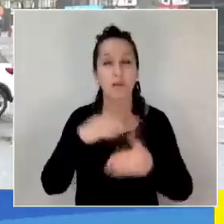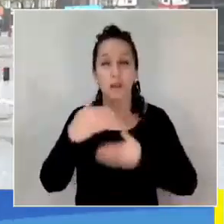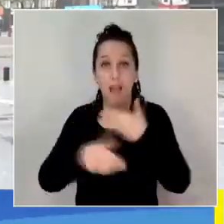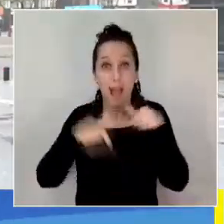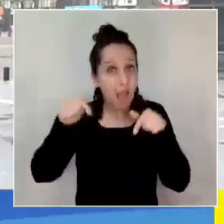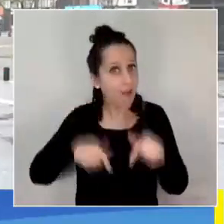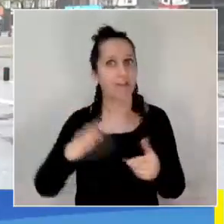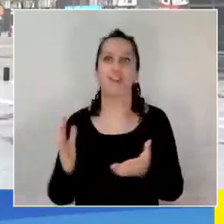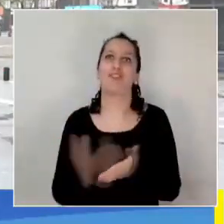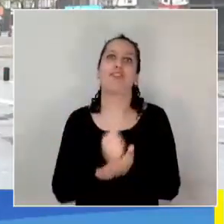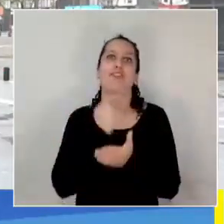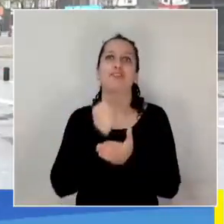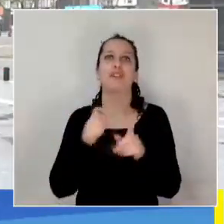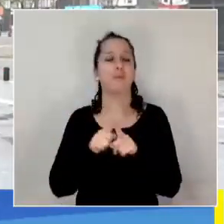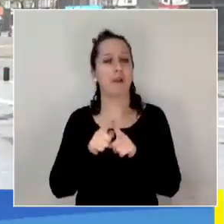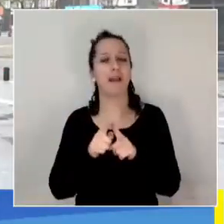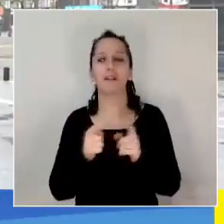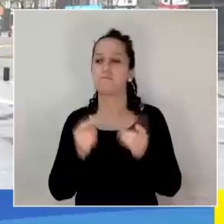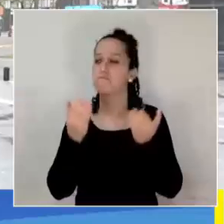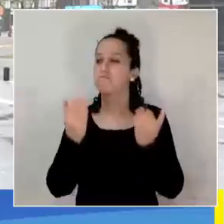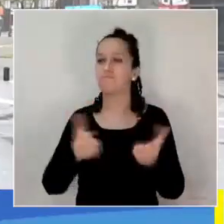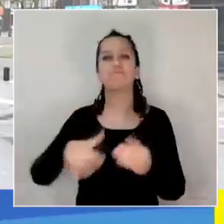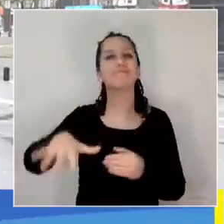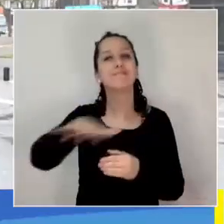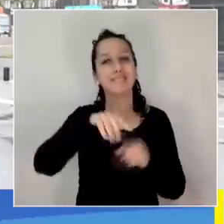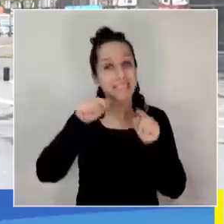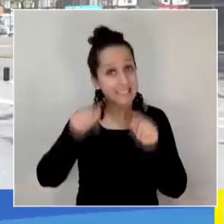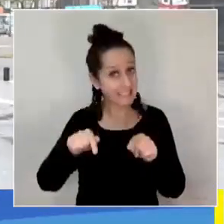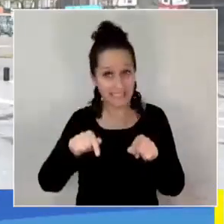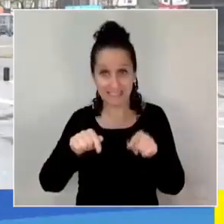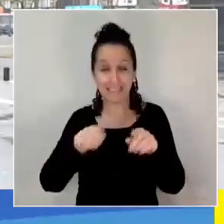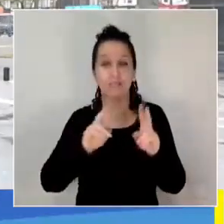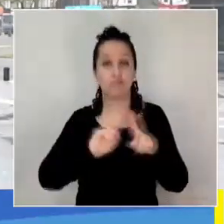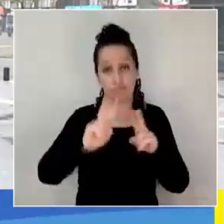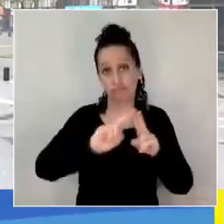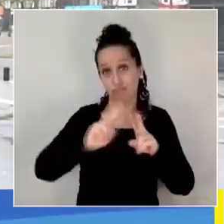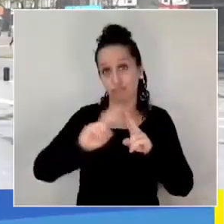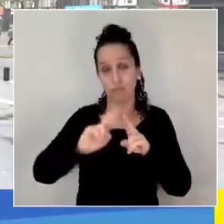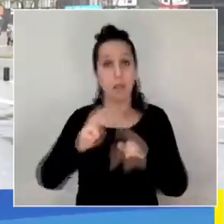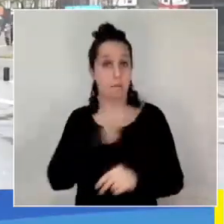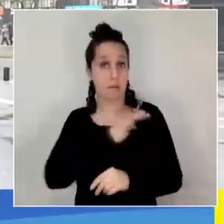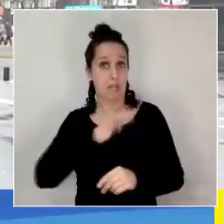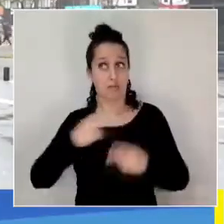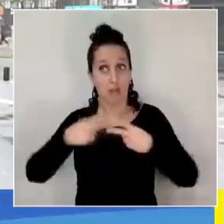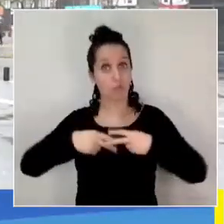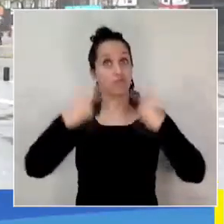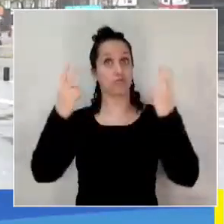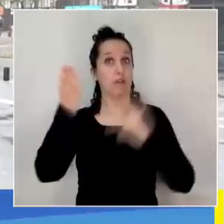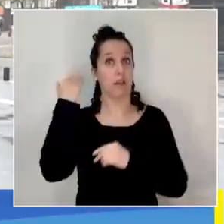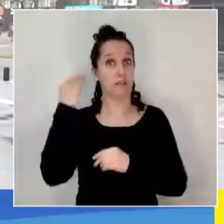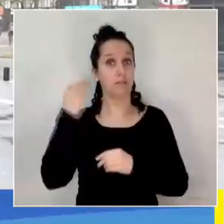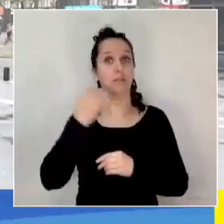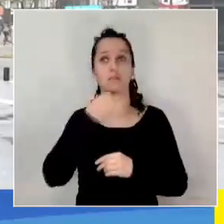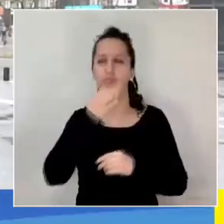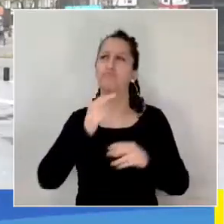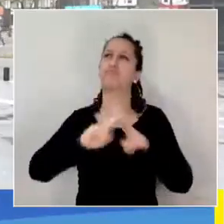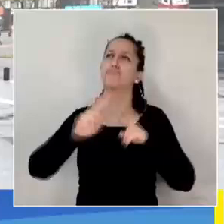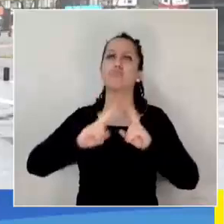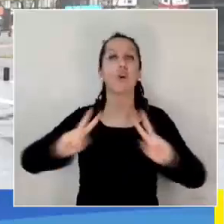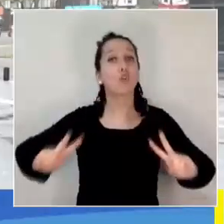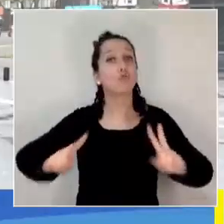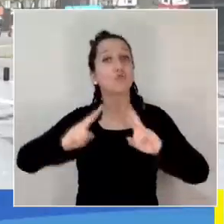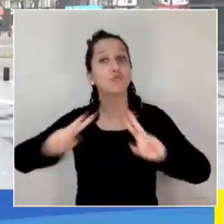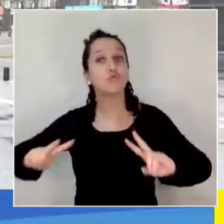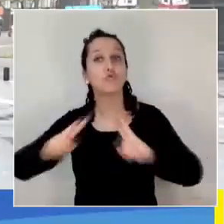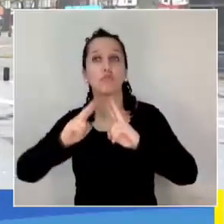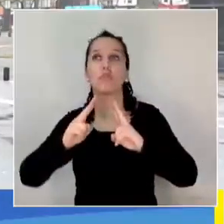se concreta entonces la entrega de este conjunto habitacional, que fue el propio ministro que anunció entonces la construcción y